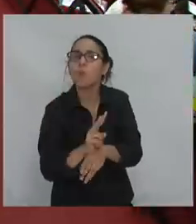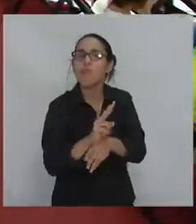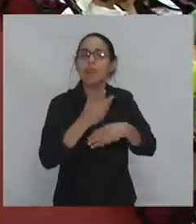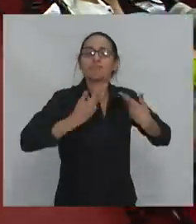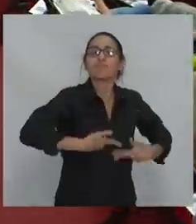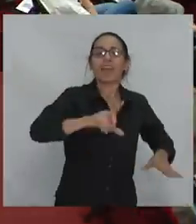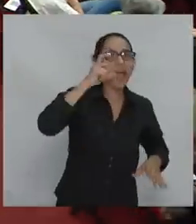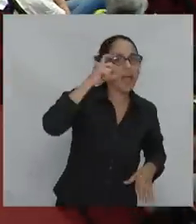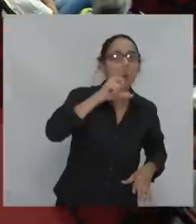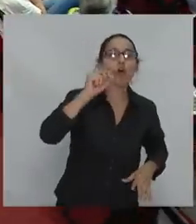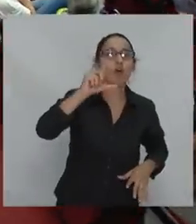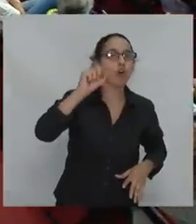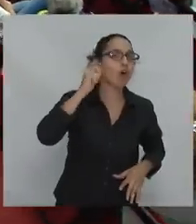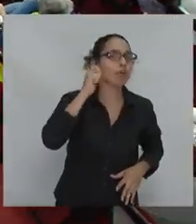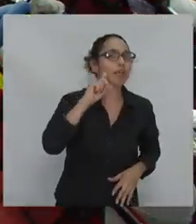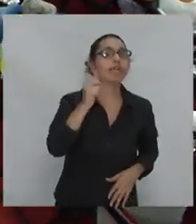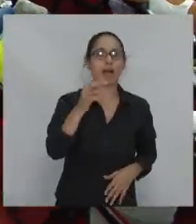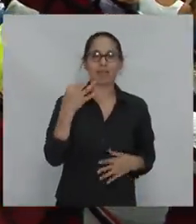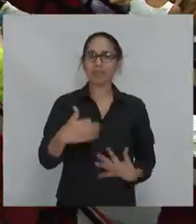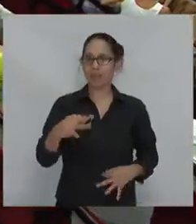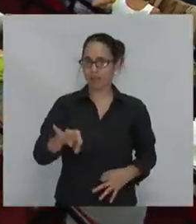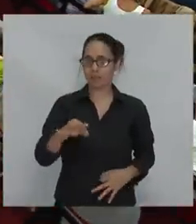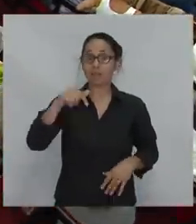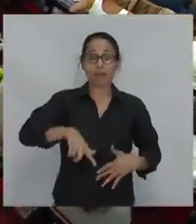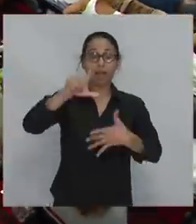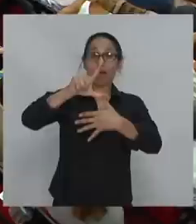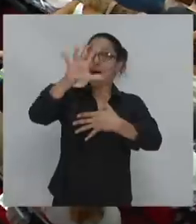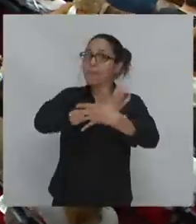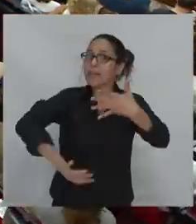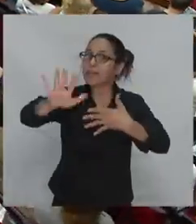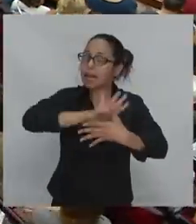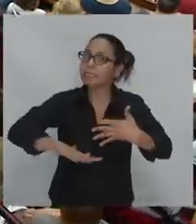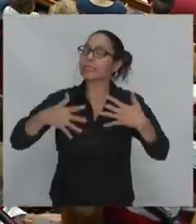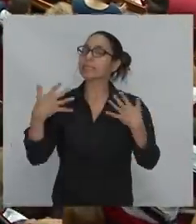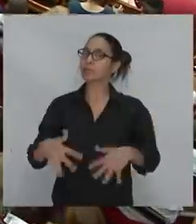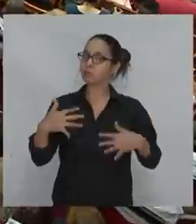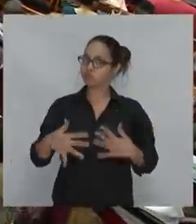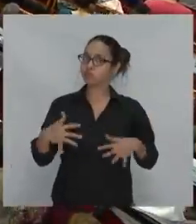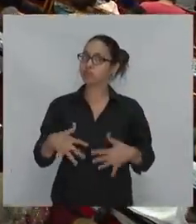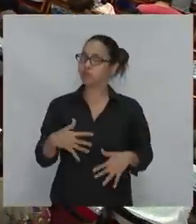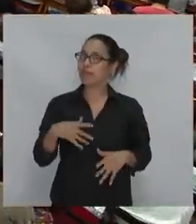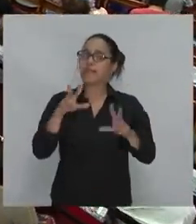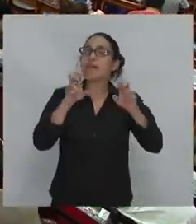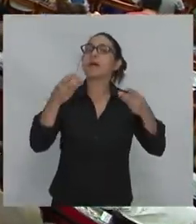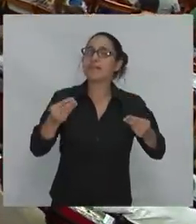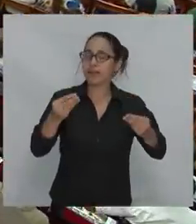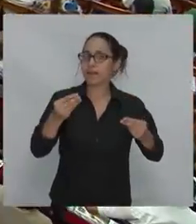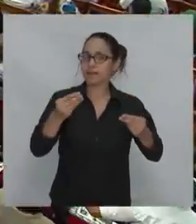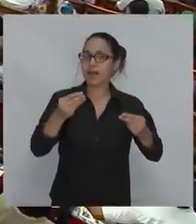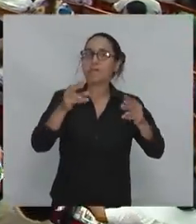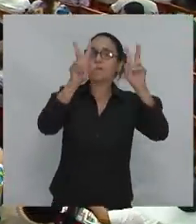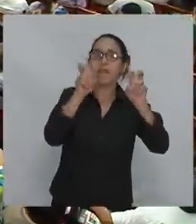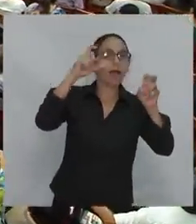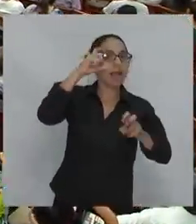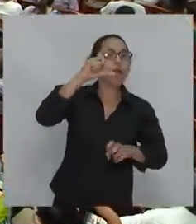socialismo ecológico se presenta en América Latina como un hecho inevitable en la siguiente oleada.